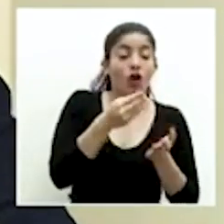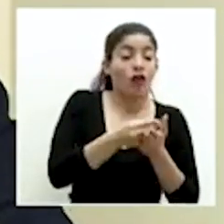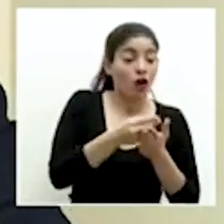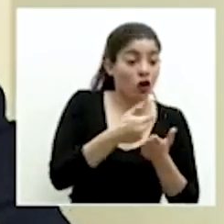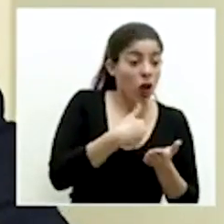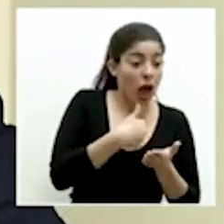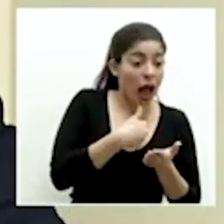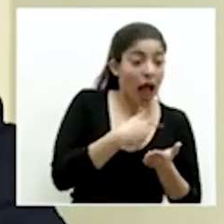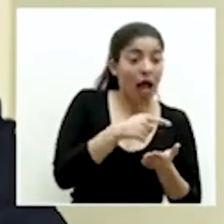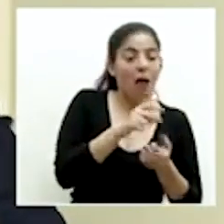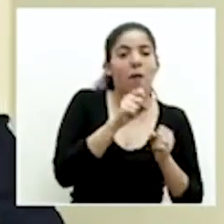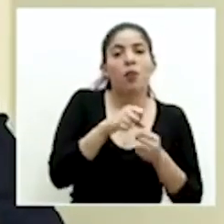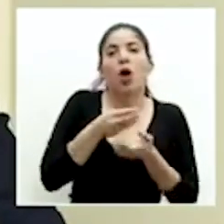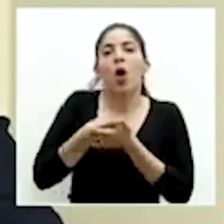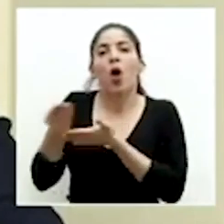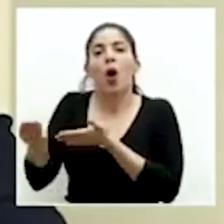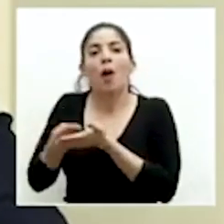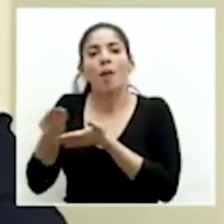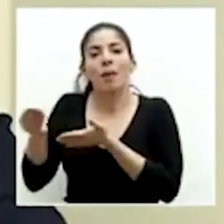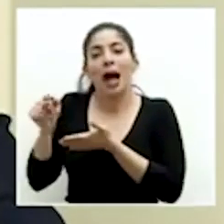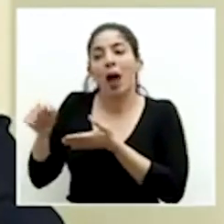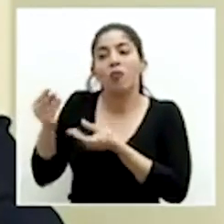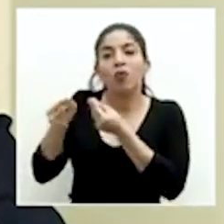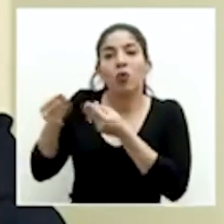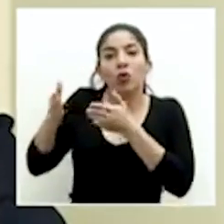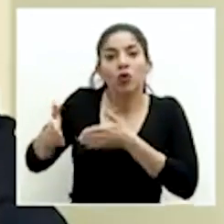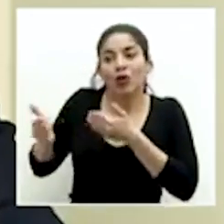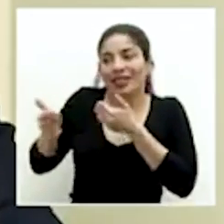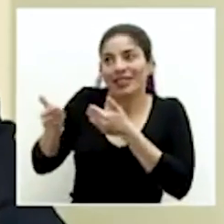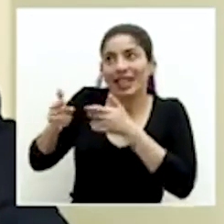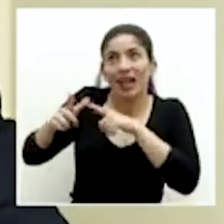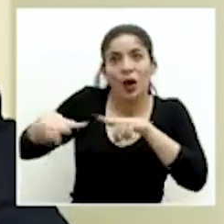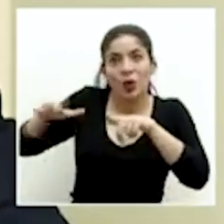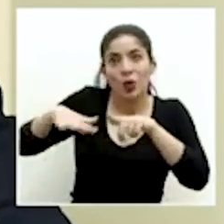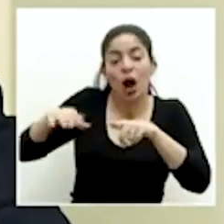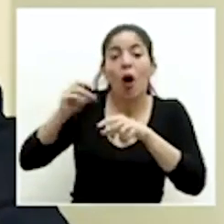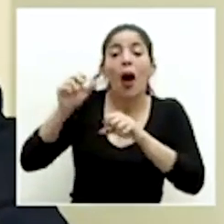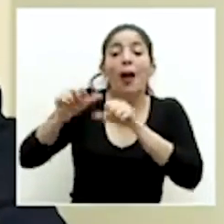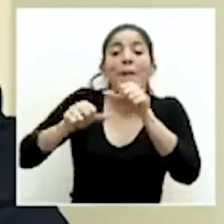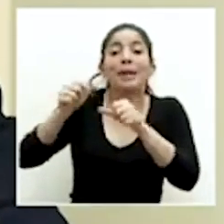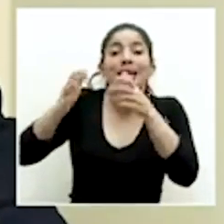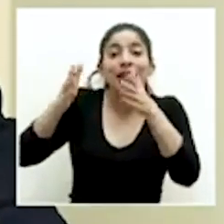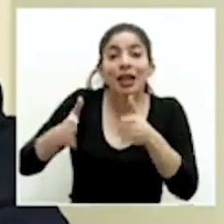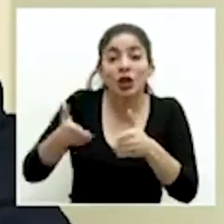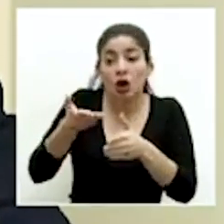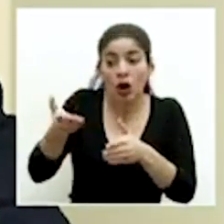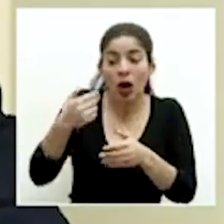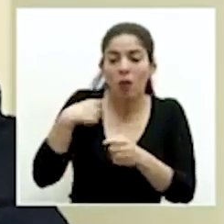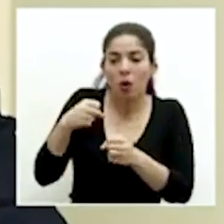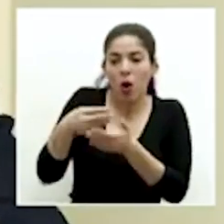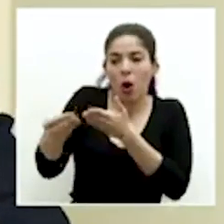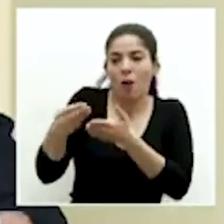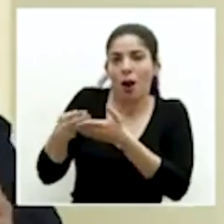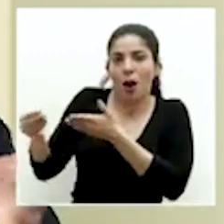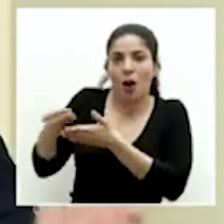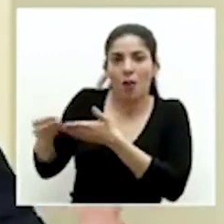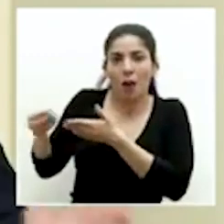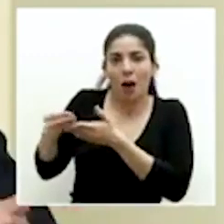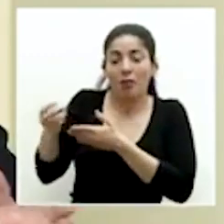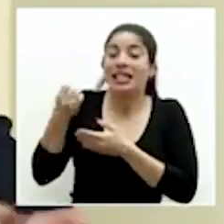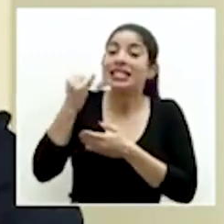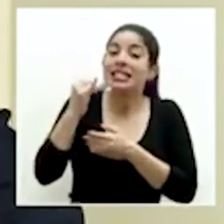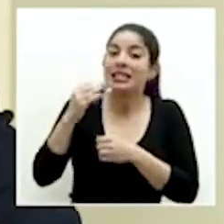fondos por girar poder comparar a los productores locales e inclusive a los emprendedores que puedan utilizar en aquellos casos que se